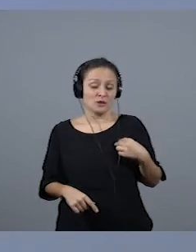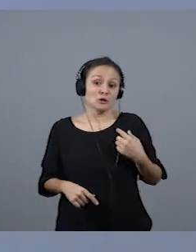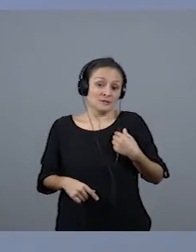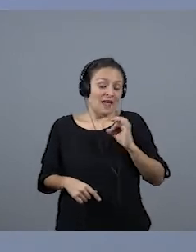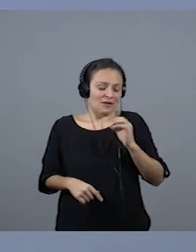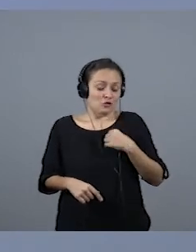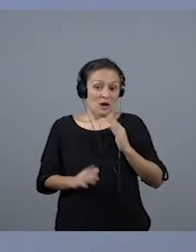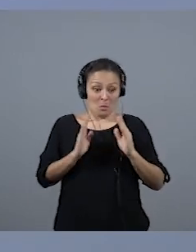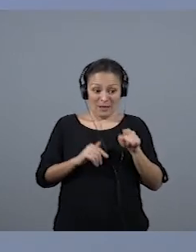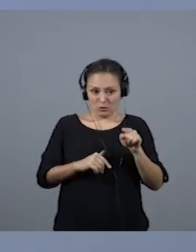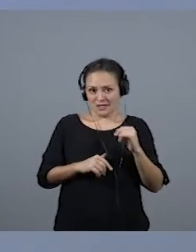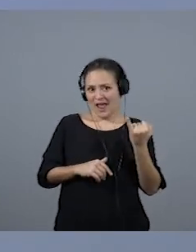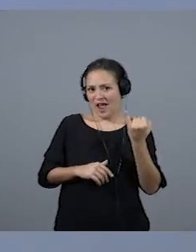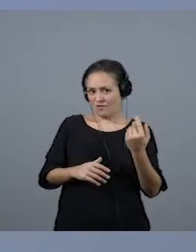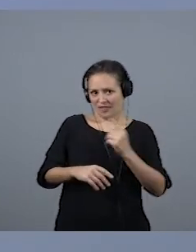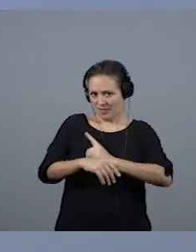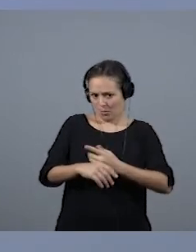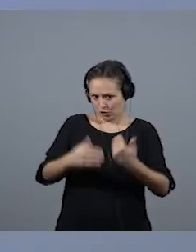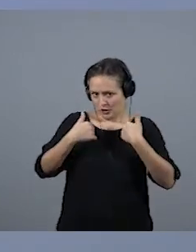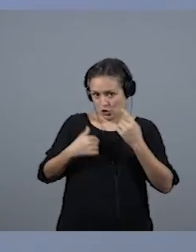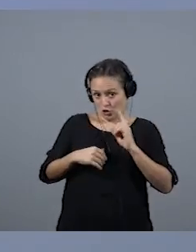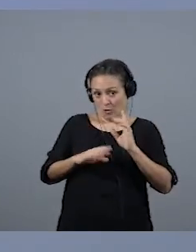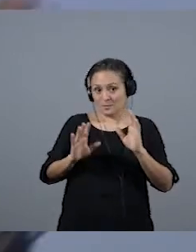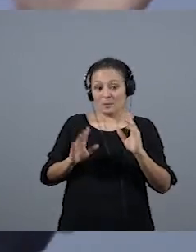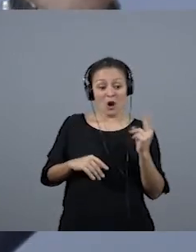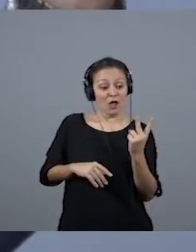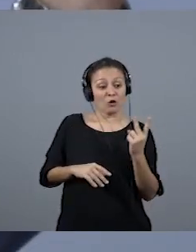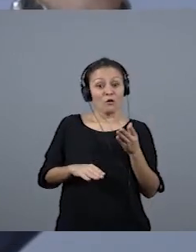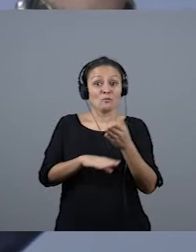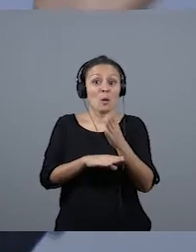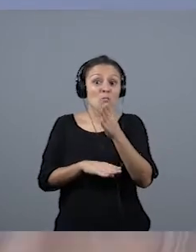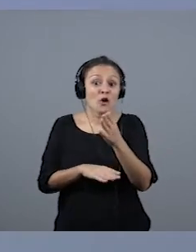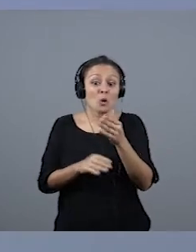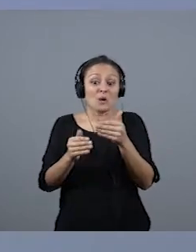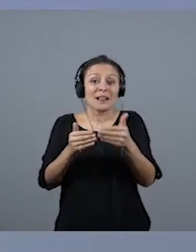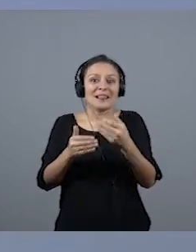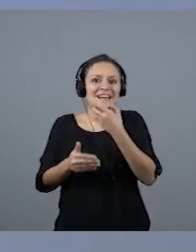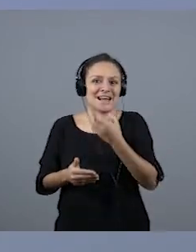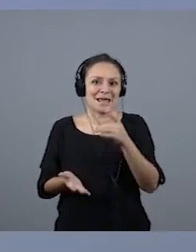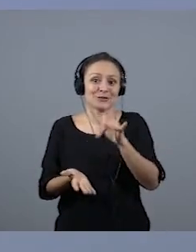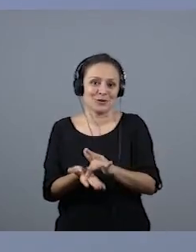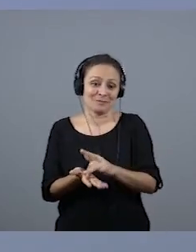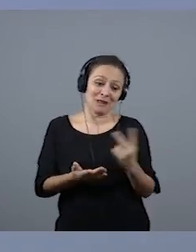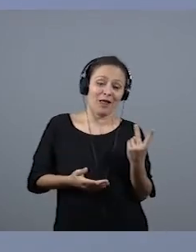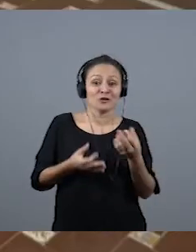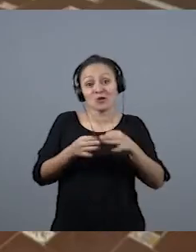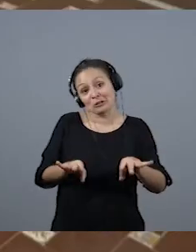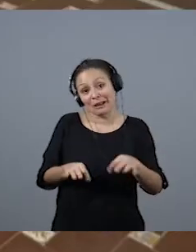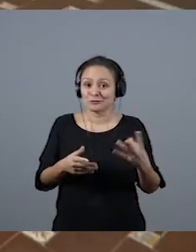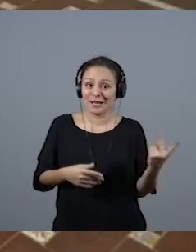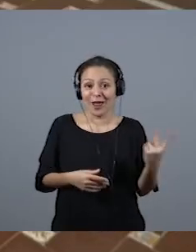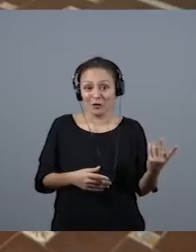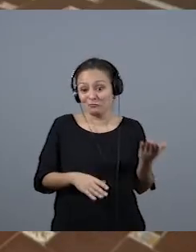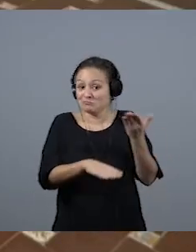era jefa de deportes, porque se avecinaban los reyes. Las dos solteras, pues las dos no fuimos y transmitimos ese partido.